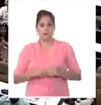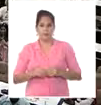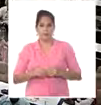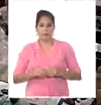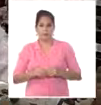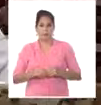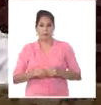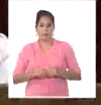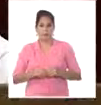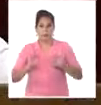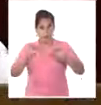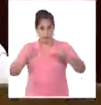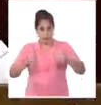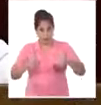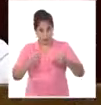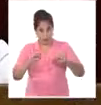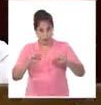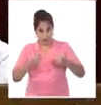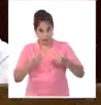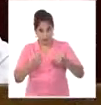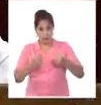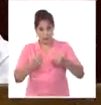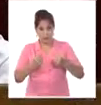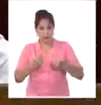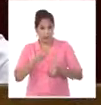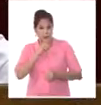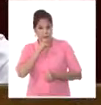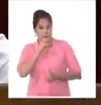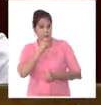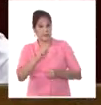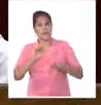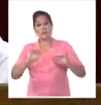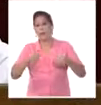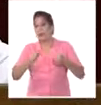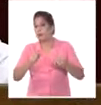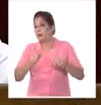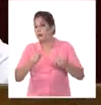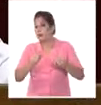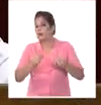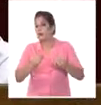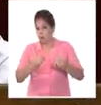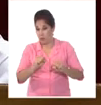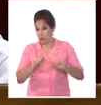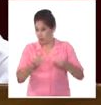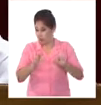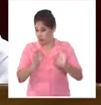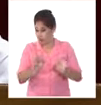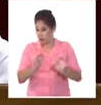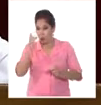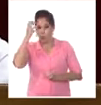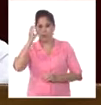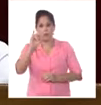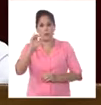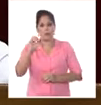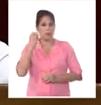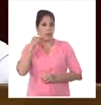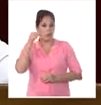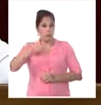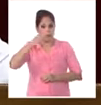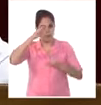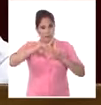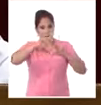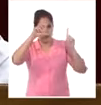El capitalismo, más aún, el capitalismo dependiente, gobernó por 60 años en Cuba